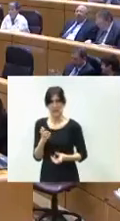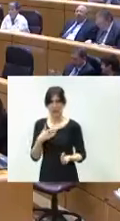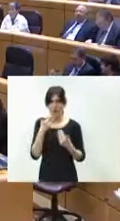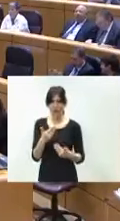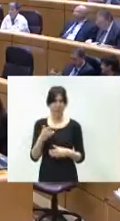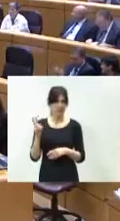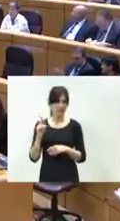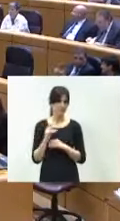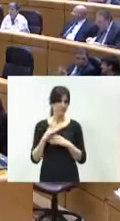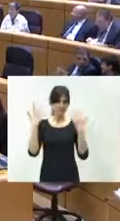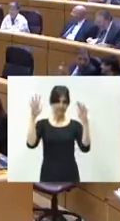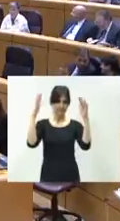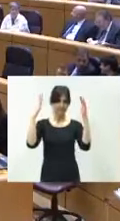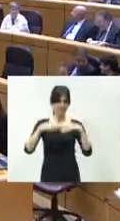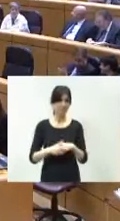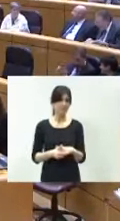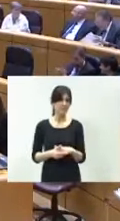Aplausos. Gracias.